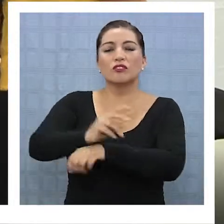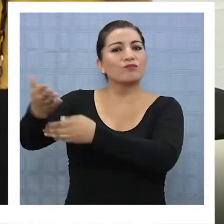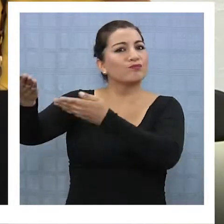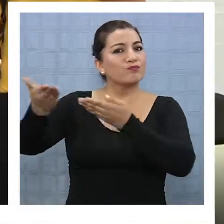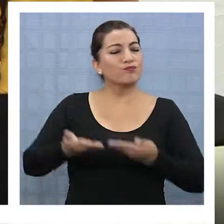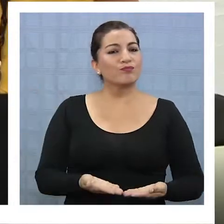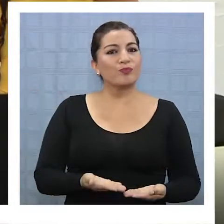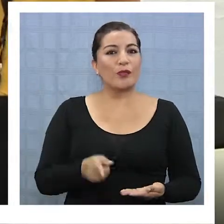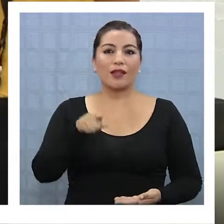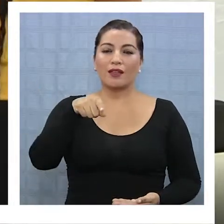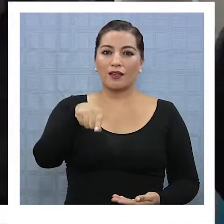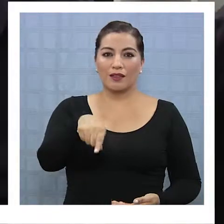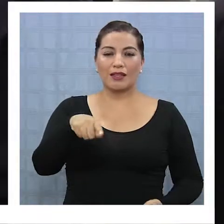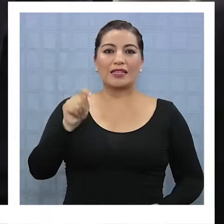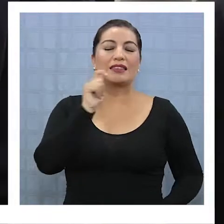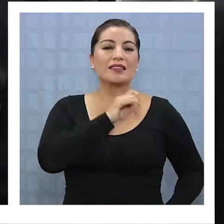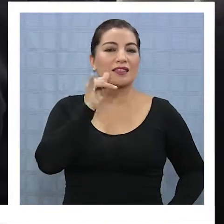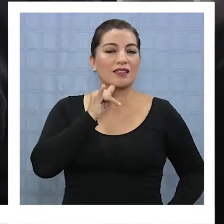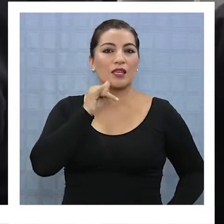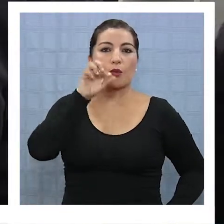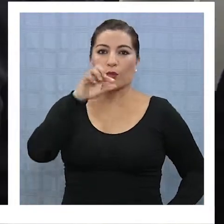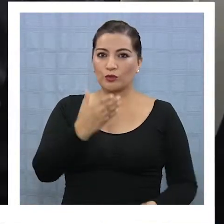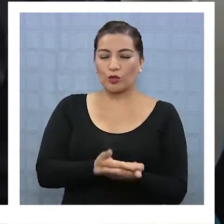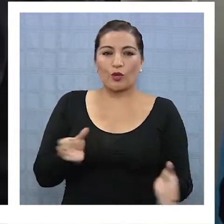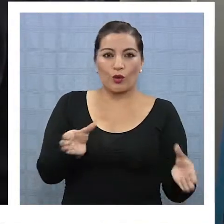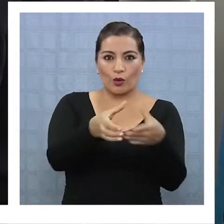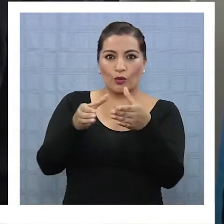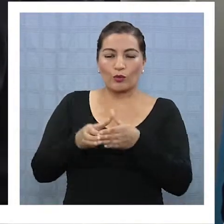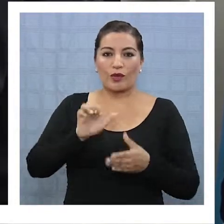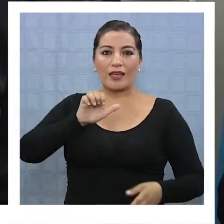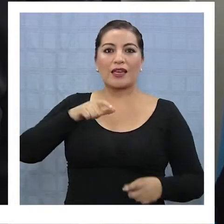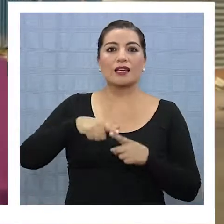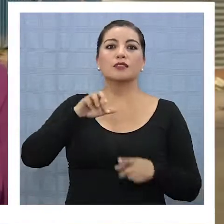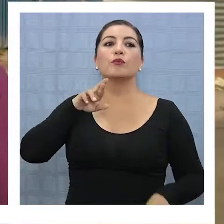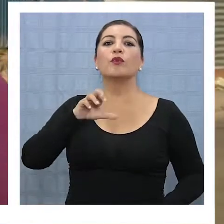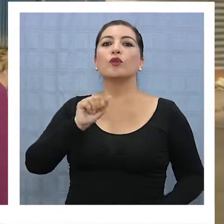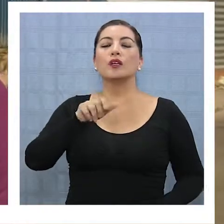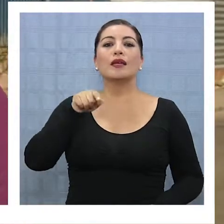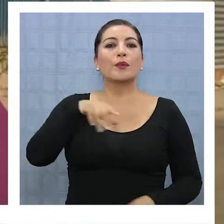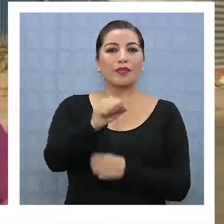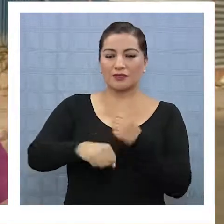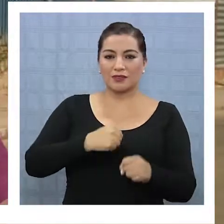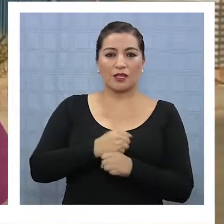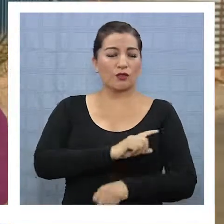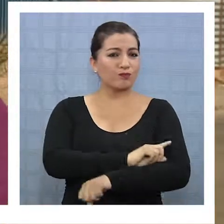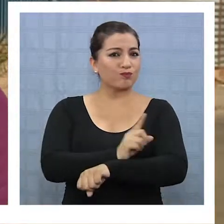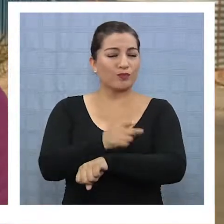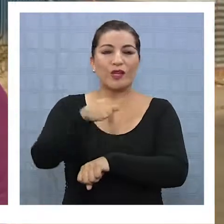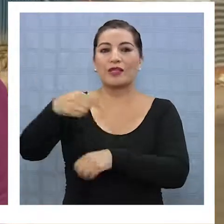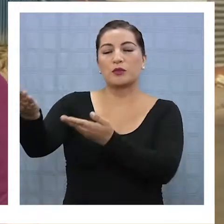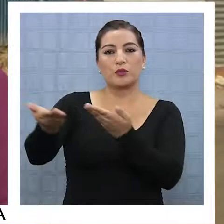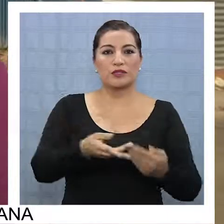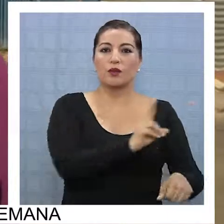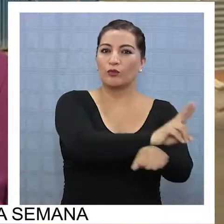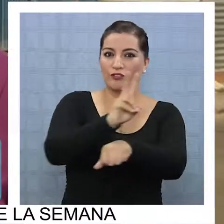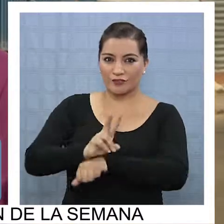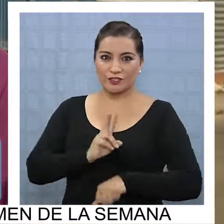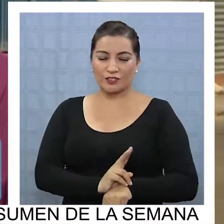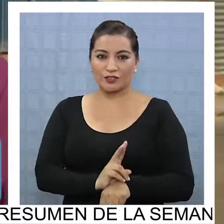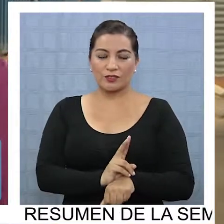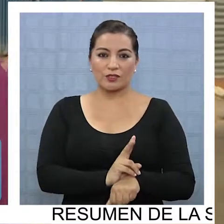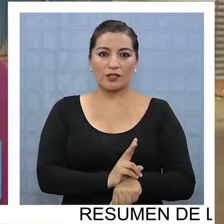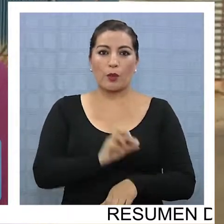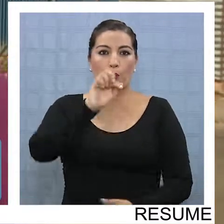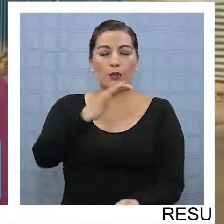profesores de la región para que postulen sus clubes Explora. Para este año, en forma inmediata, estamos invitando a todos los profesores